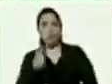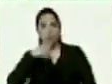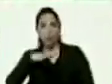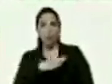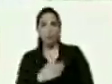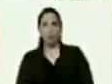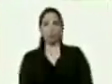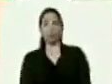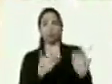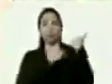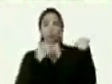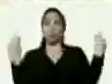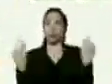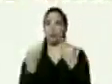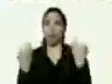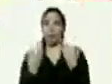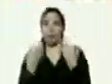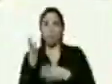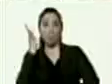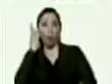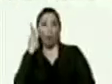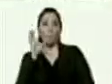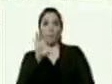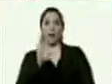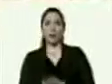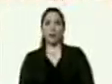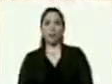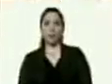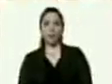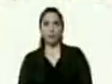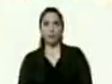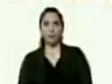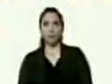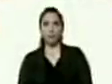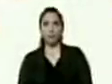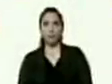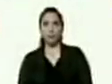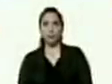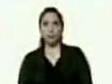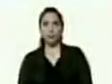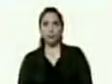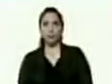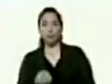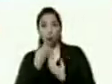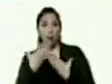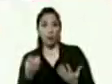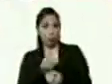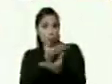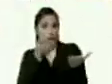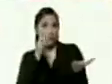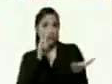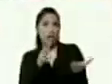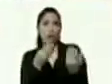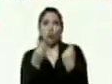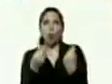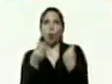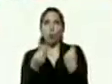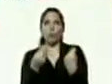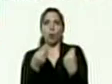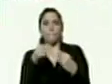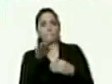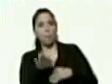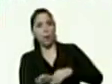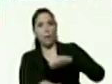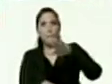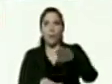siempre siempre por las mujeres de la patria así es bueno para que ustedes vean como paso a